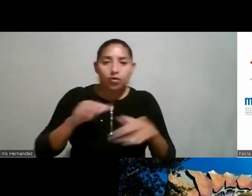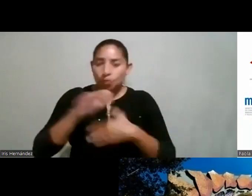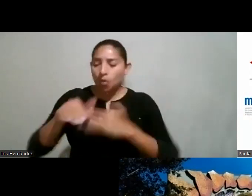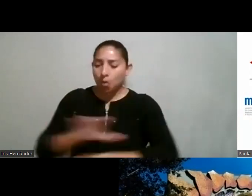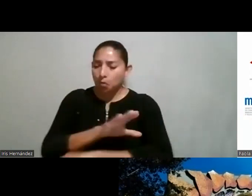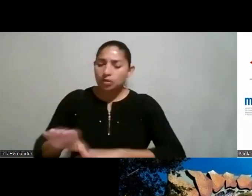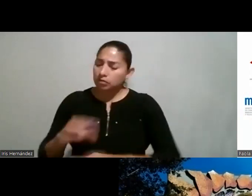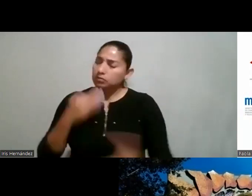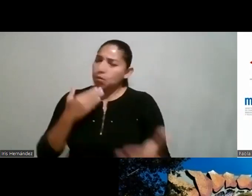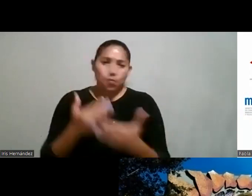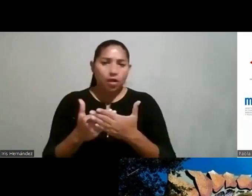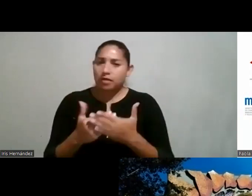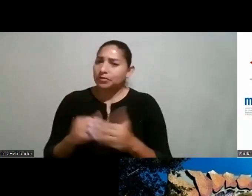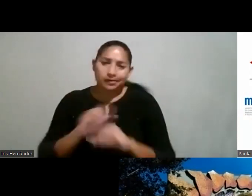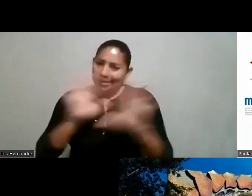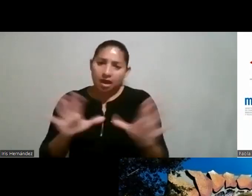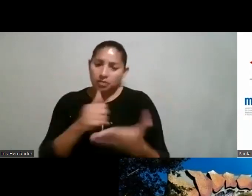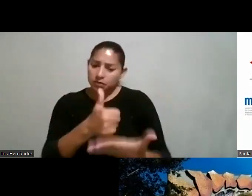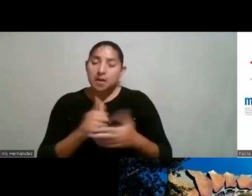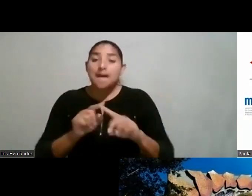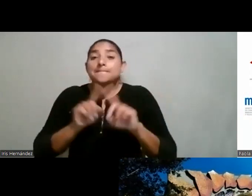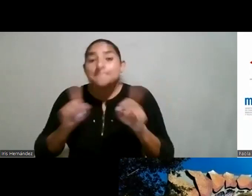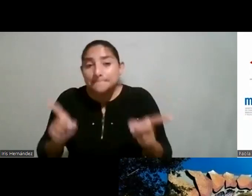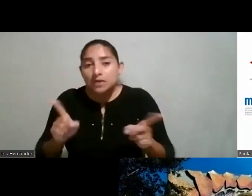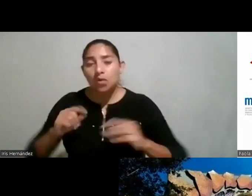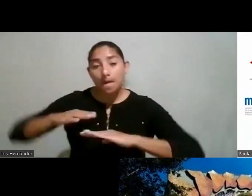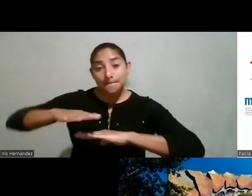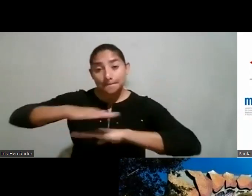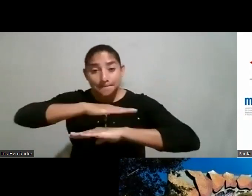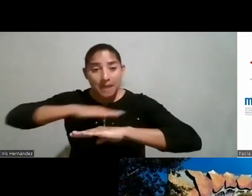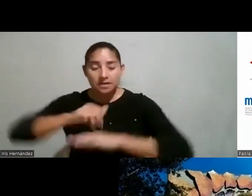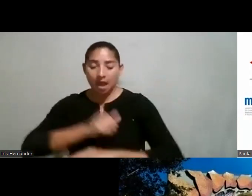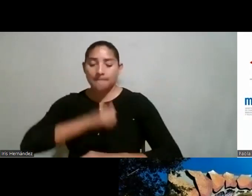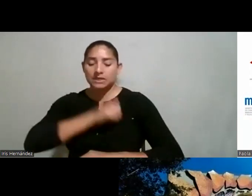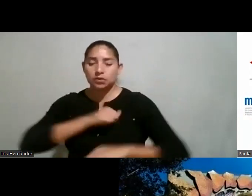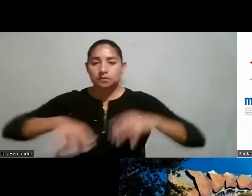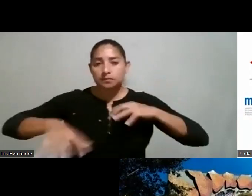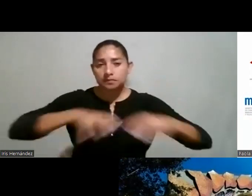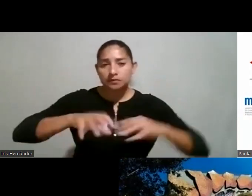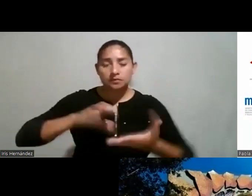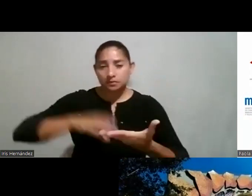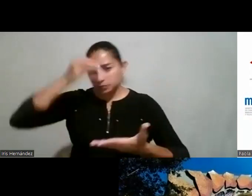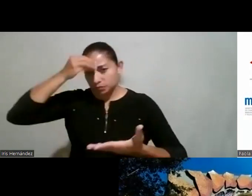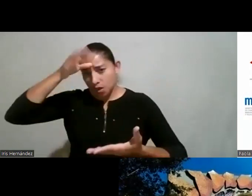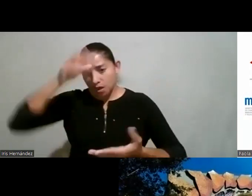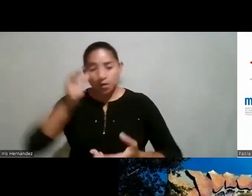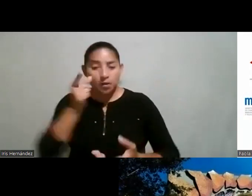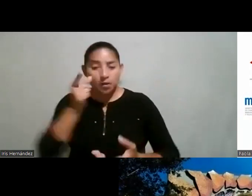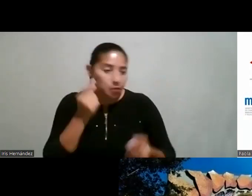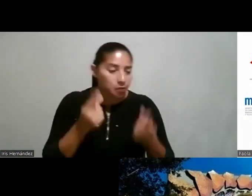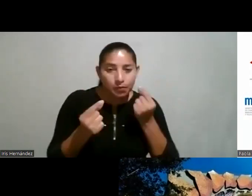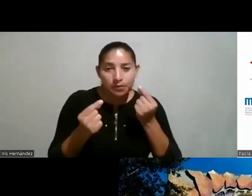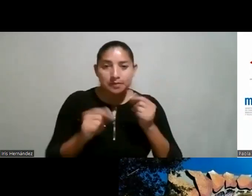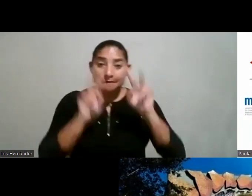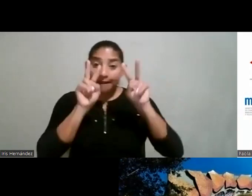obviamente añade a la formación pues estamos hablando de lo básico de las actitudes las aptitudes el conocimiento la curiosidad el